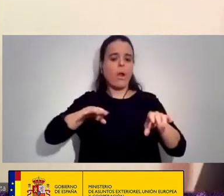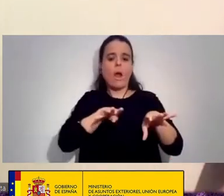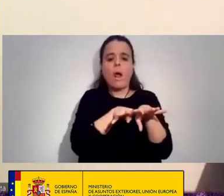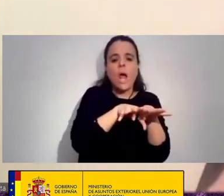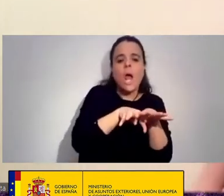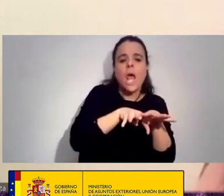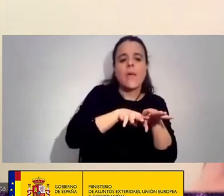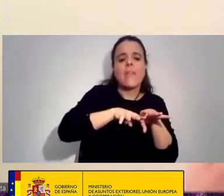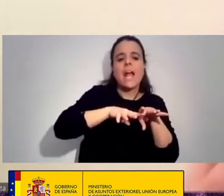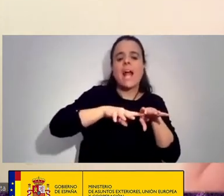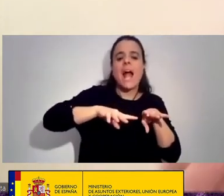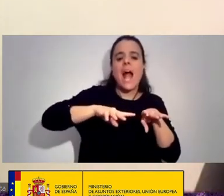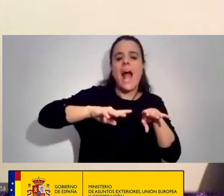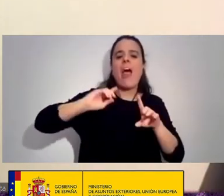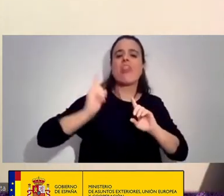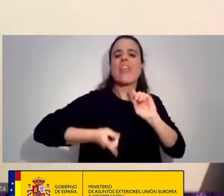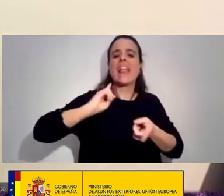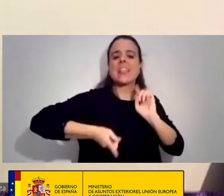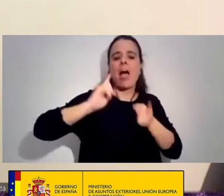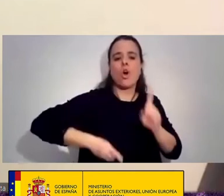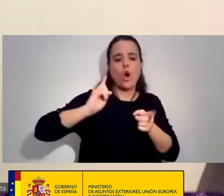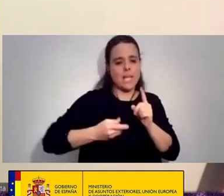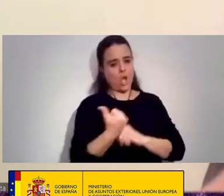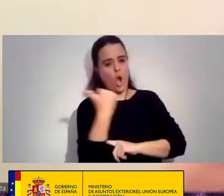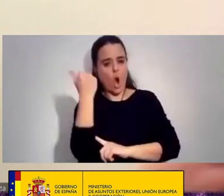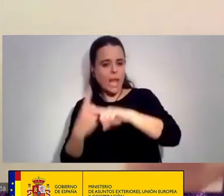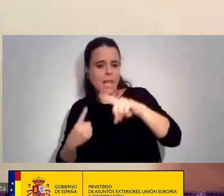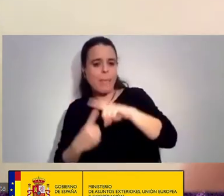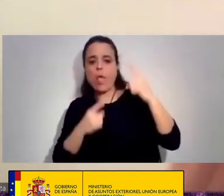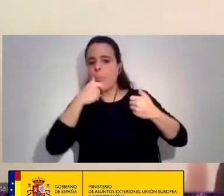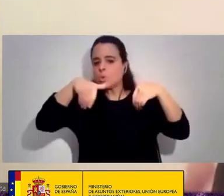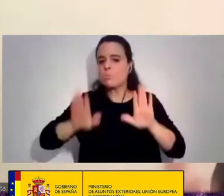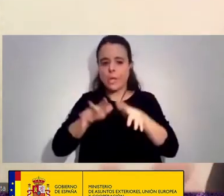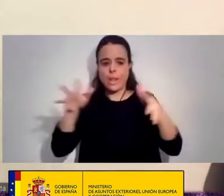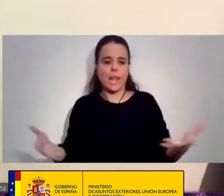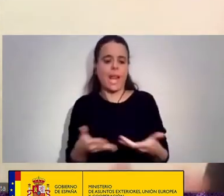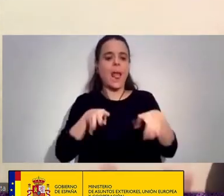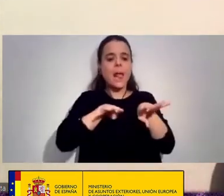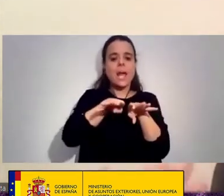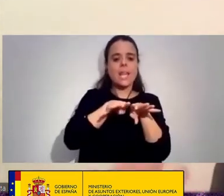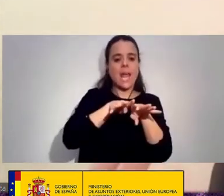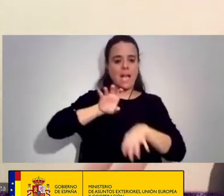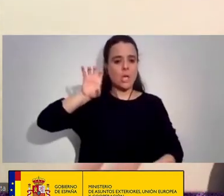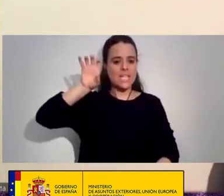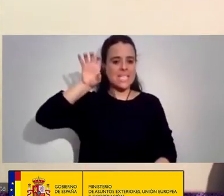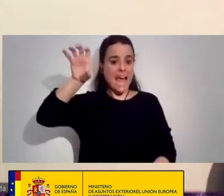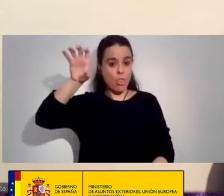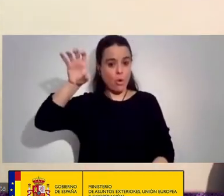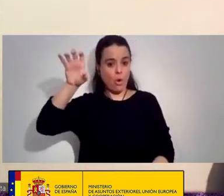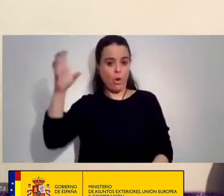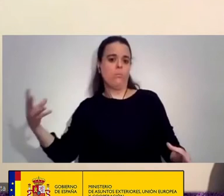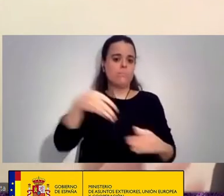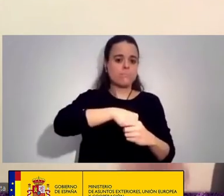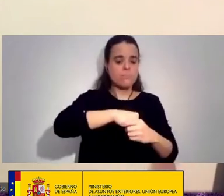Oriente Medio Y demás Por suspensión De servicios de Internet Criticando la interferencia Del Estado En las nuevas